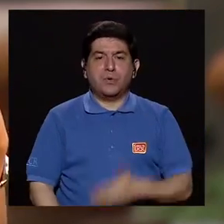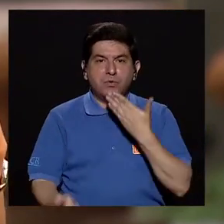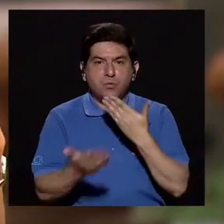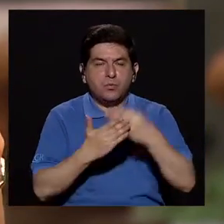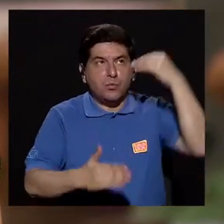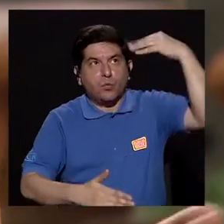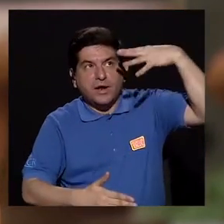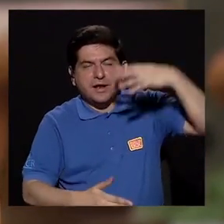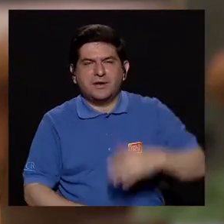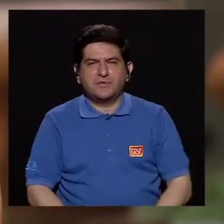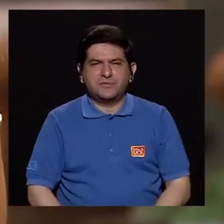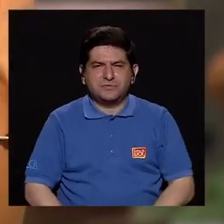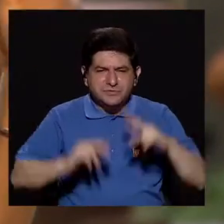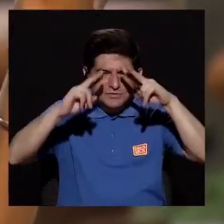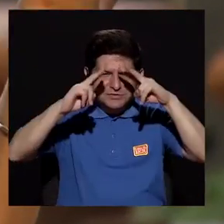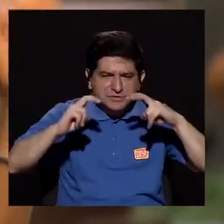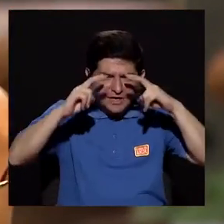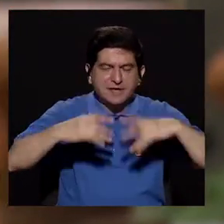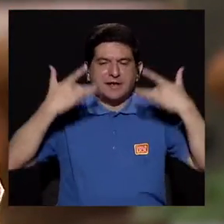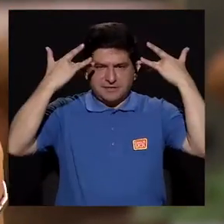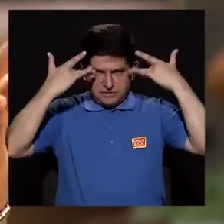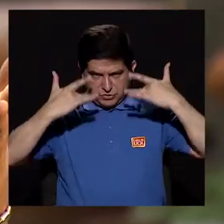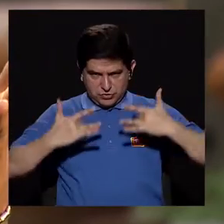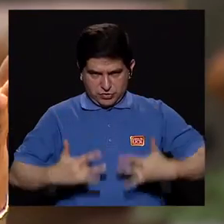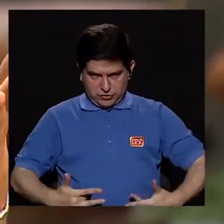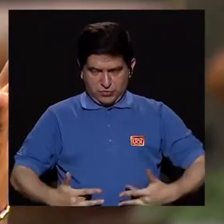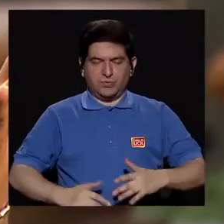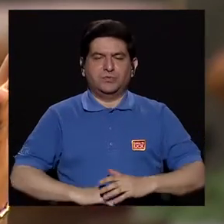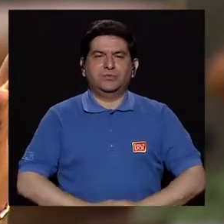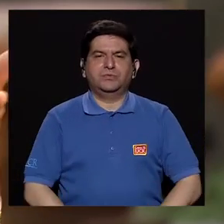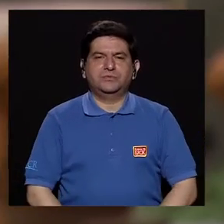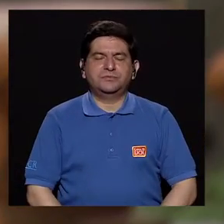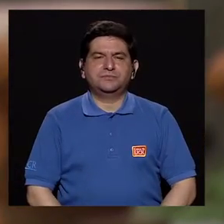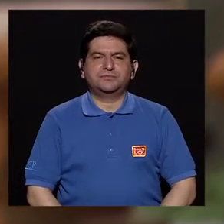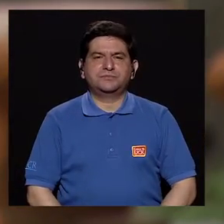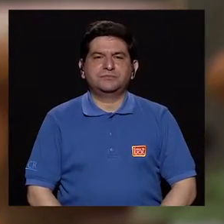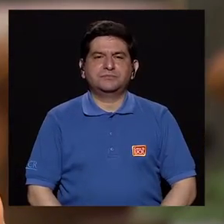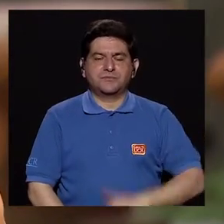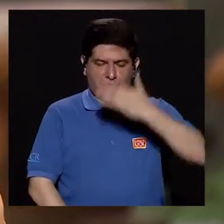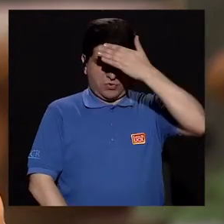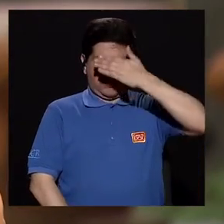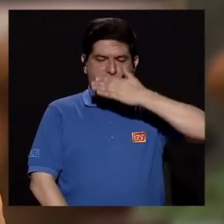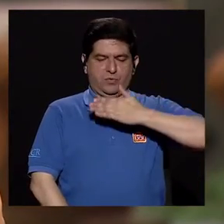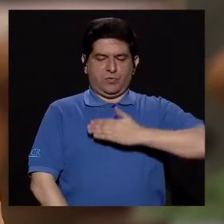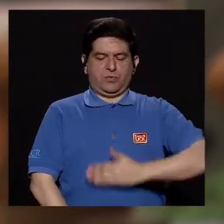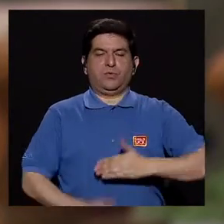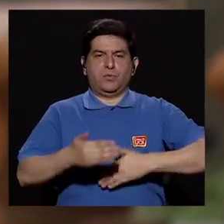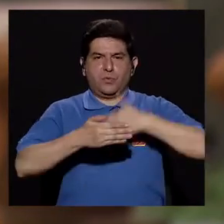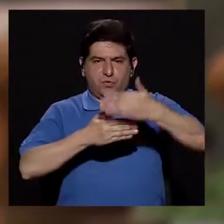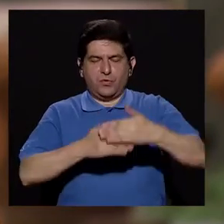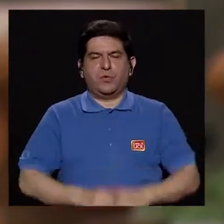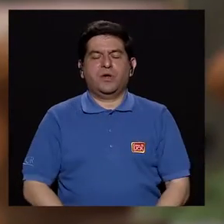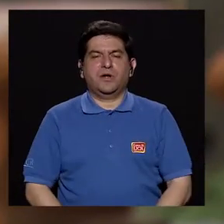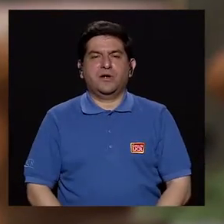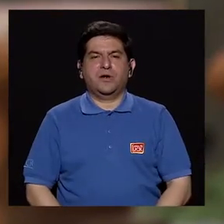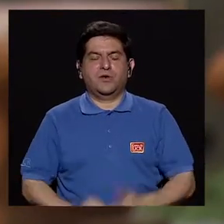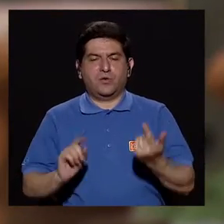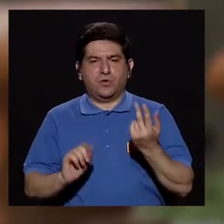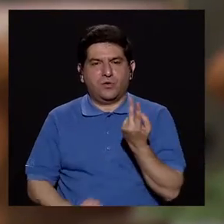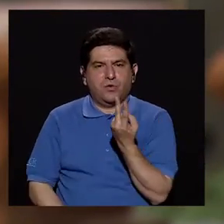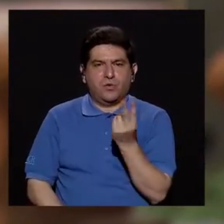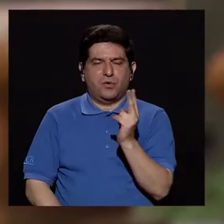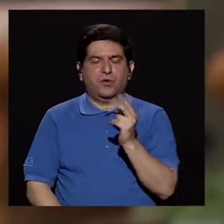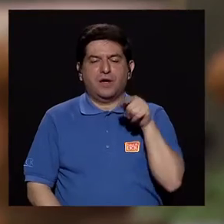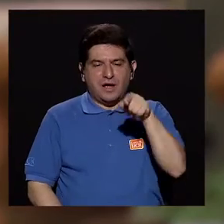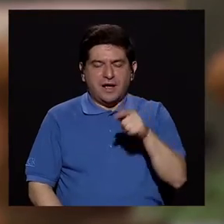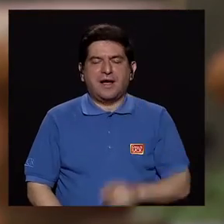con buena luz. Se revisa desnudo para poder verse la piel, la parte de delante del cuerpo. Después se dan vuelta y con la ayuda